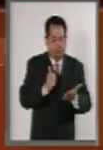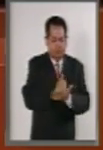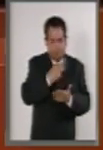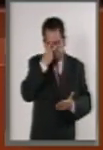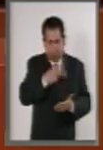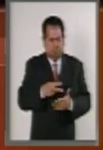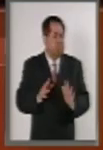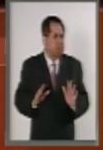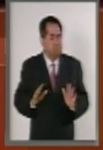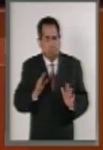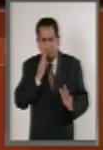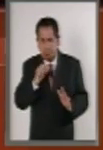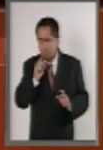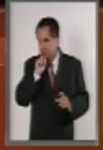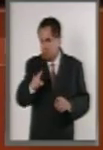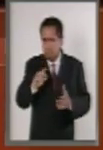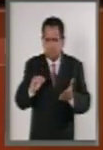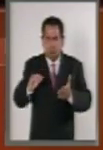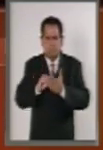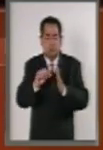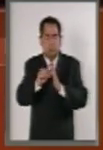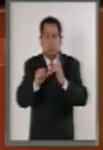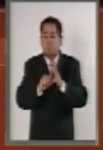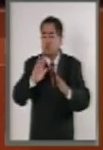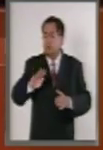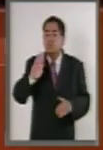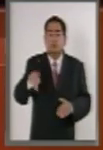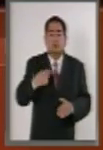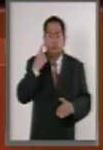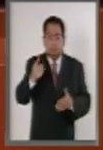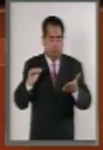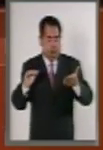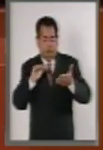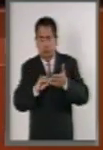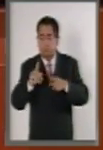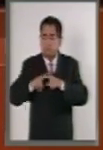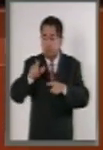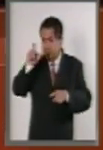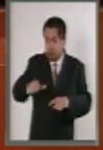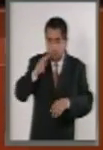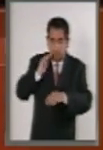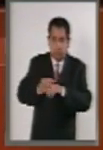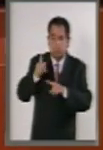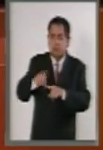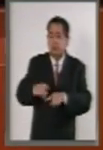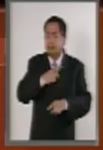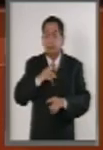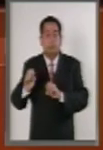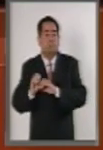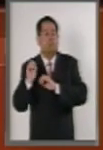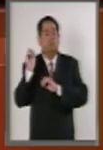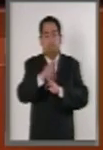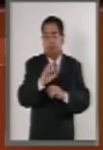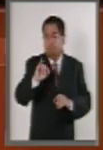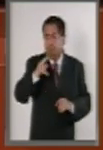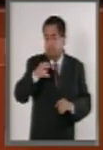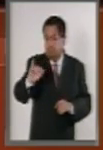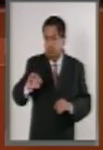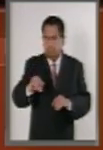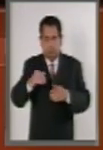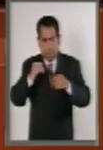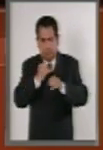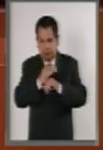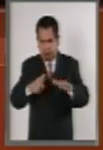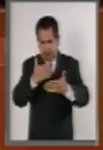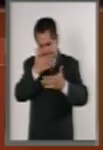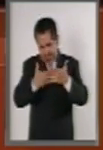Ciudad de México. Se estableció el artículo 91 que el sujeto obligado debe enviar al INAI un informe justificado respecto de